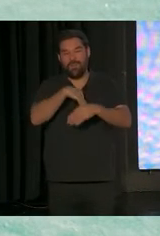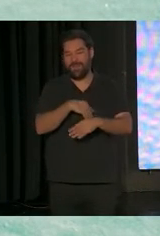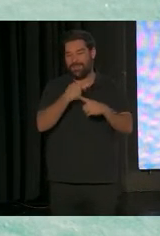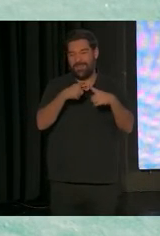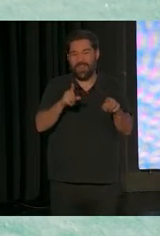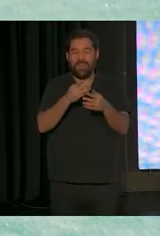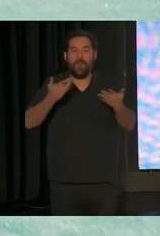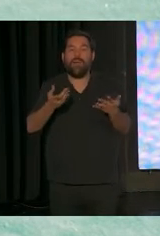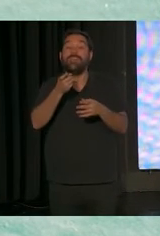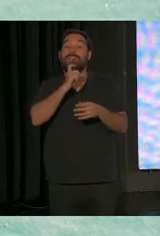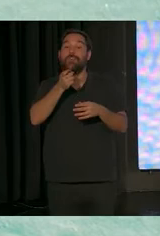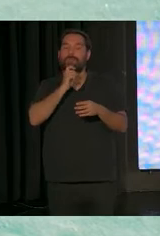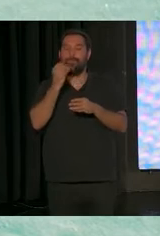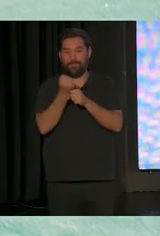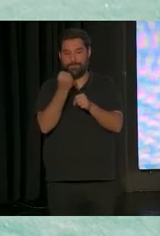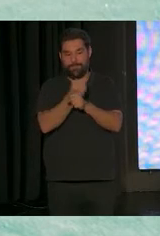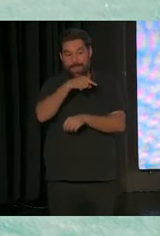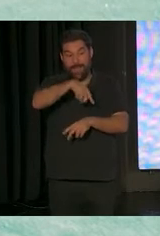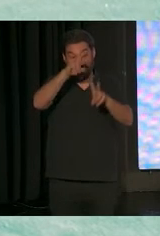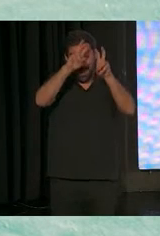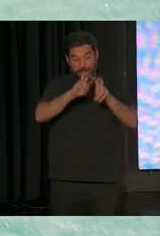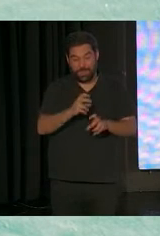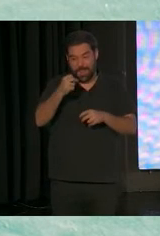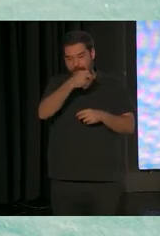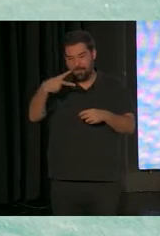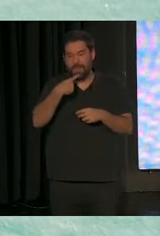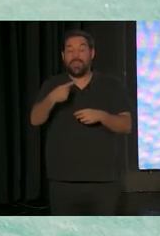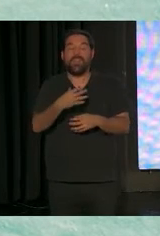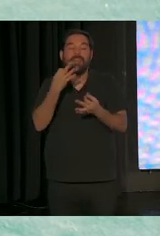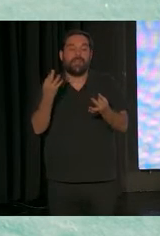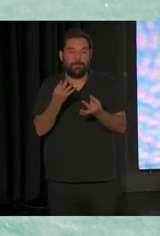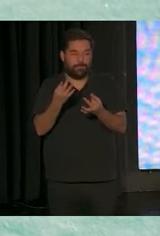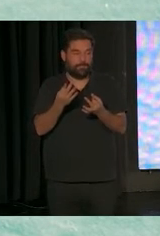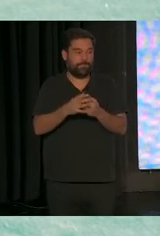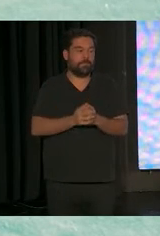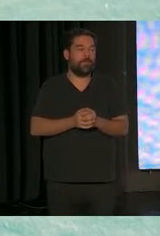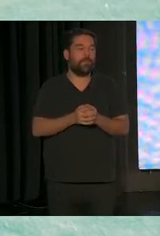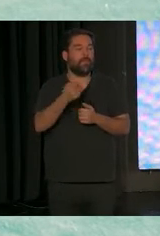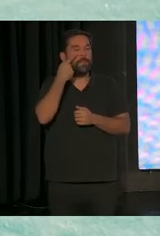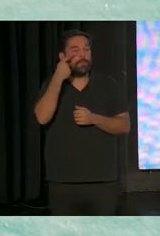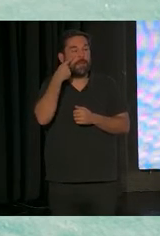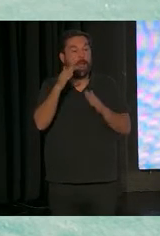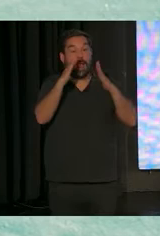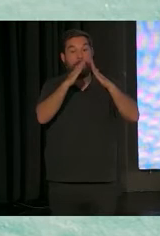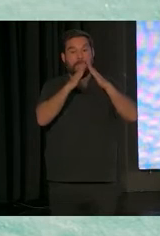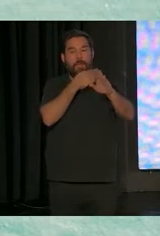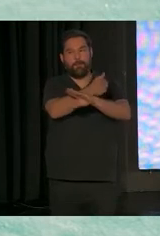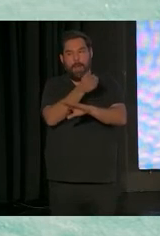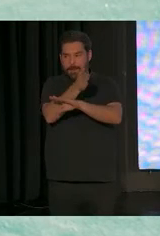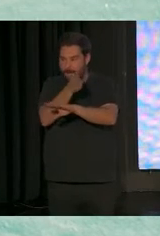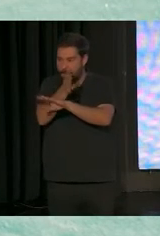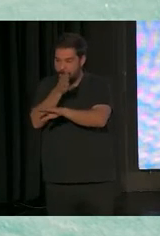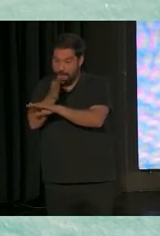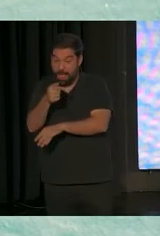haciendo. ¿Y qué les sale en este estudio? Lo pueden conseguir el estudio online. Fíjense que vamos a las casas y al final lo que estamos